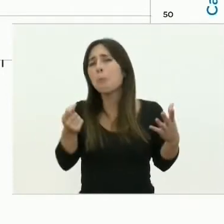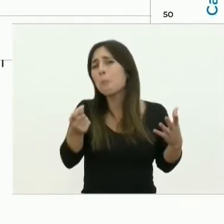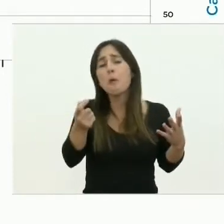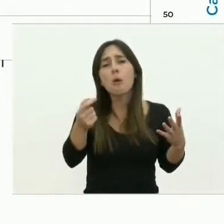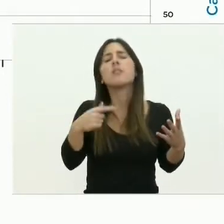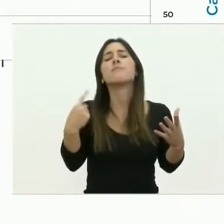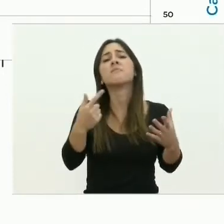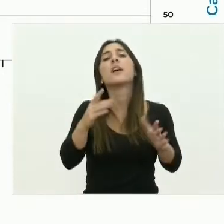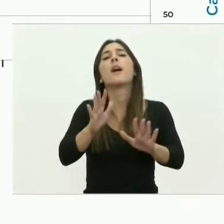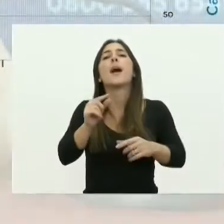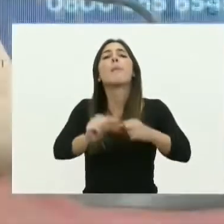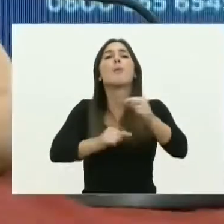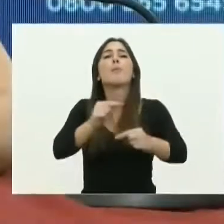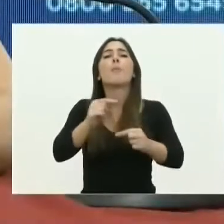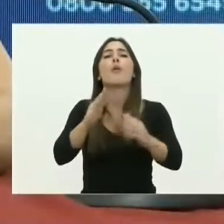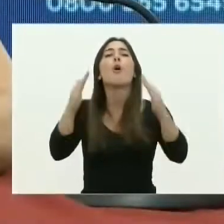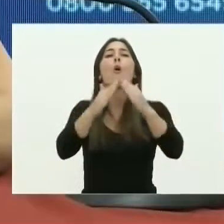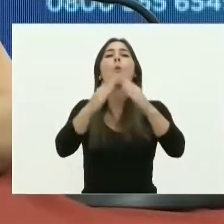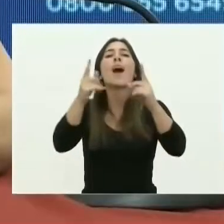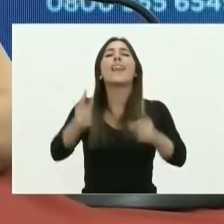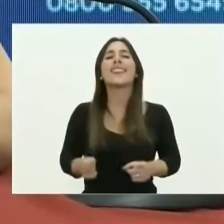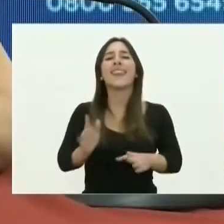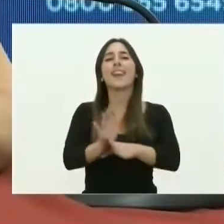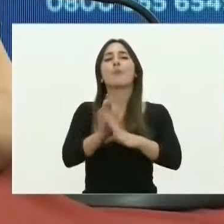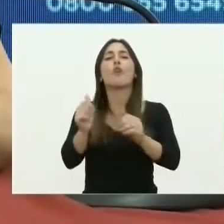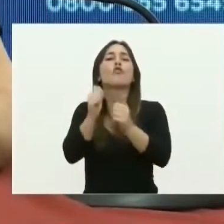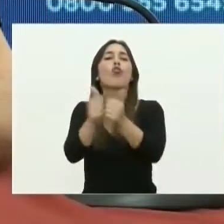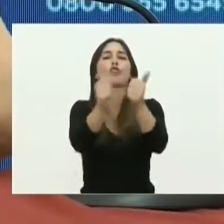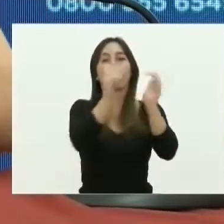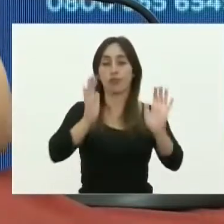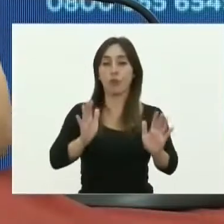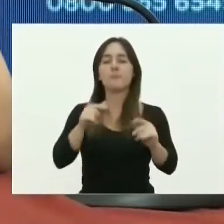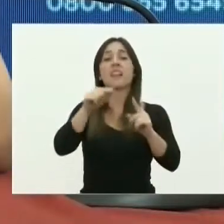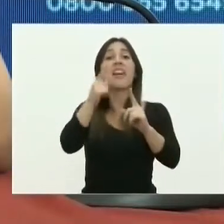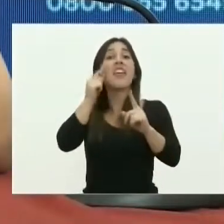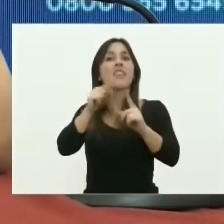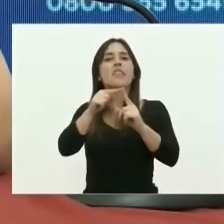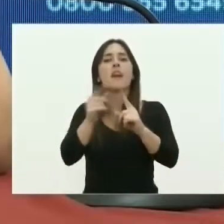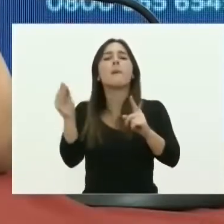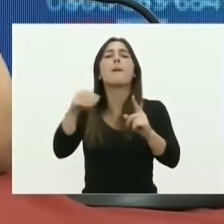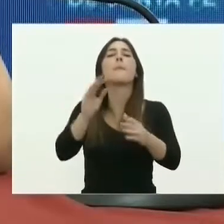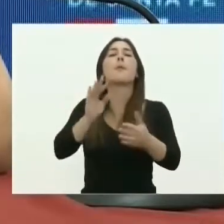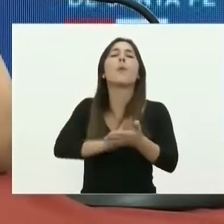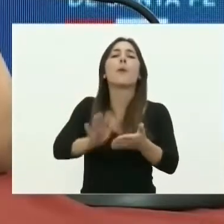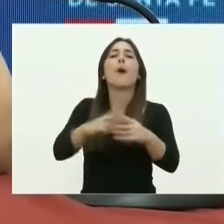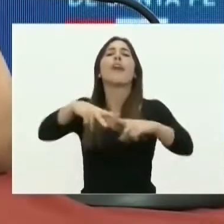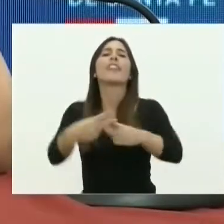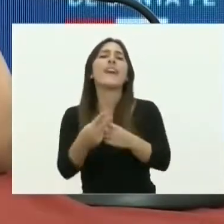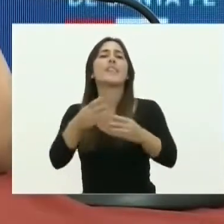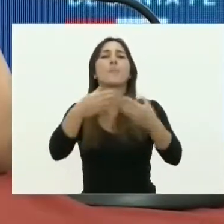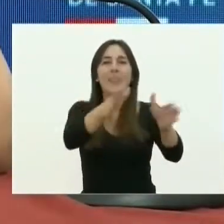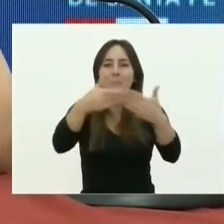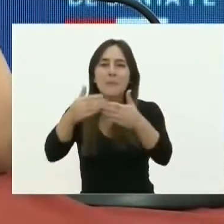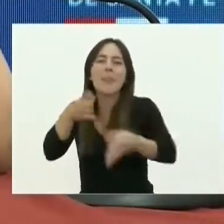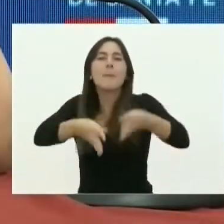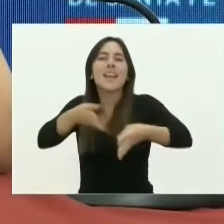la cuarentena controlada. Ese día se comenzó a agregar las cobranzas a domicilios, talleres mecánicos,